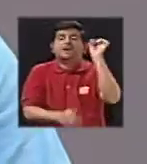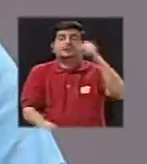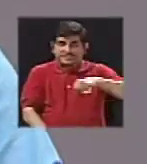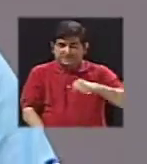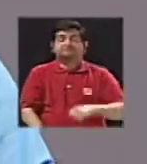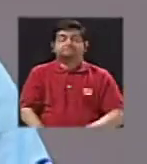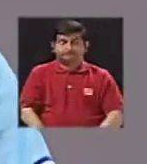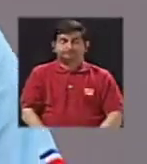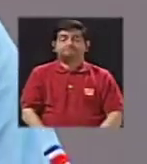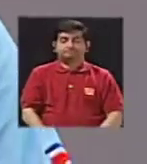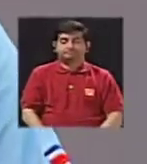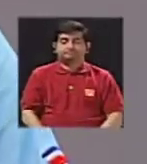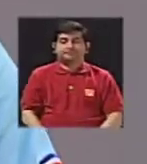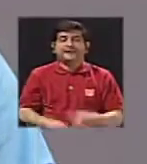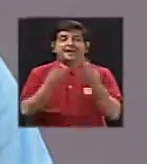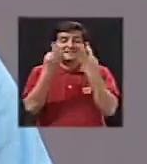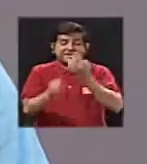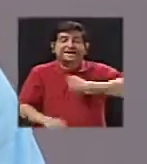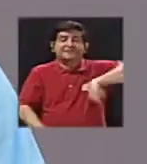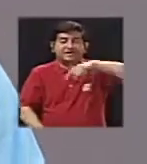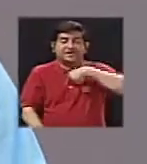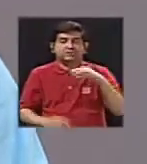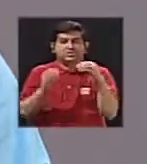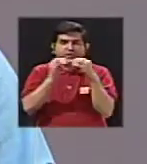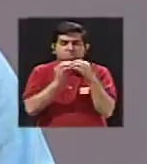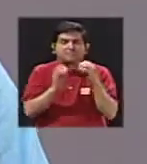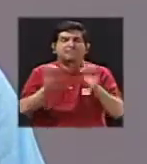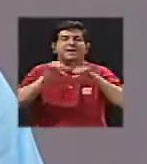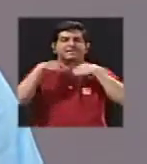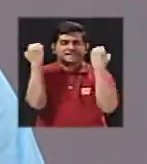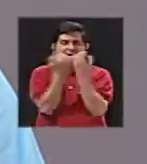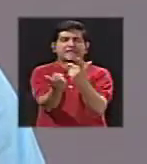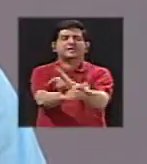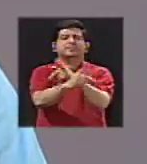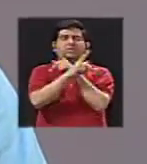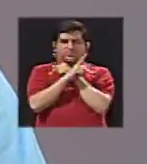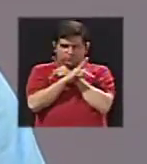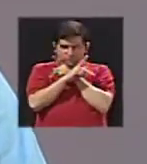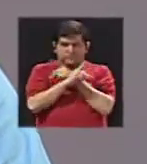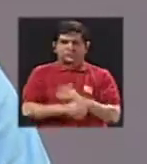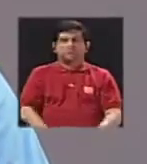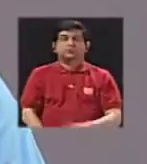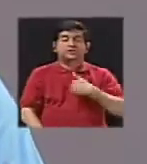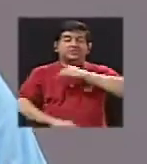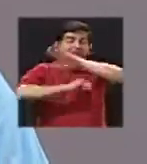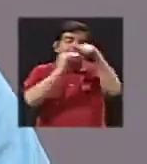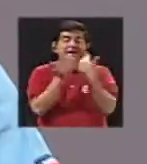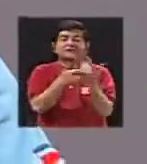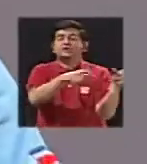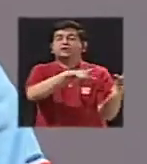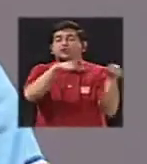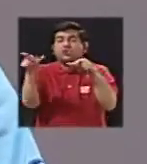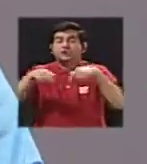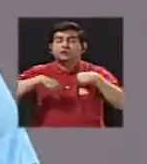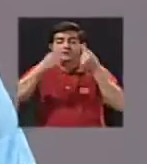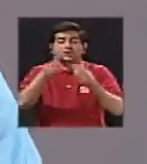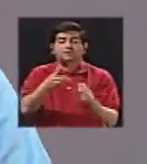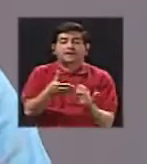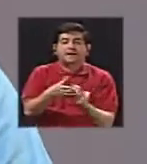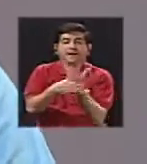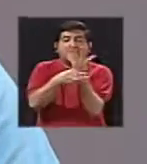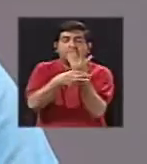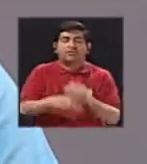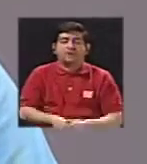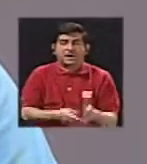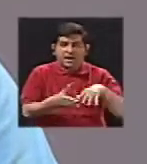pues, como le digo, tratamos de tener el mayor equipo posible de protección, tener todo listo para llegar al volcán, tomar la muestra